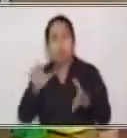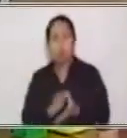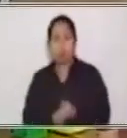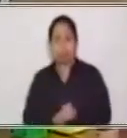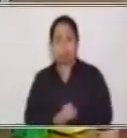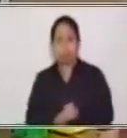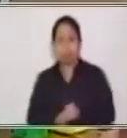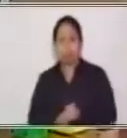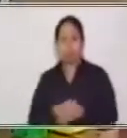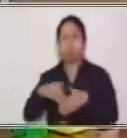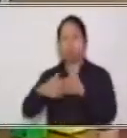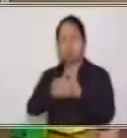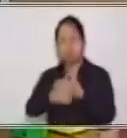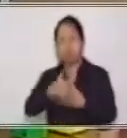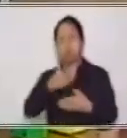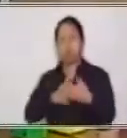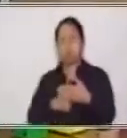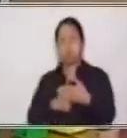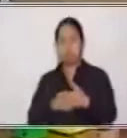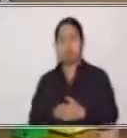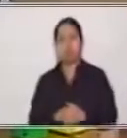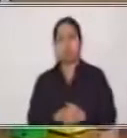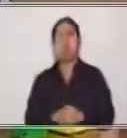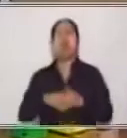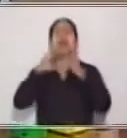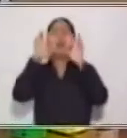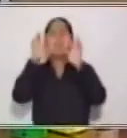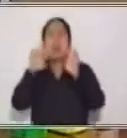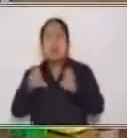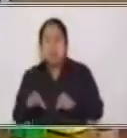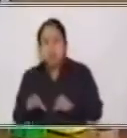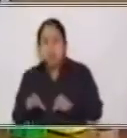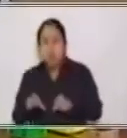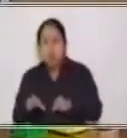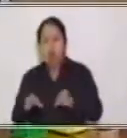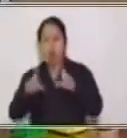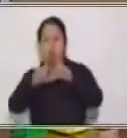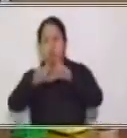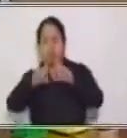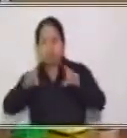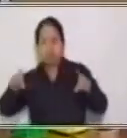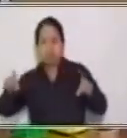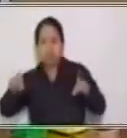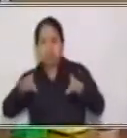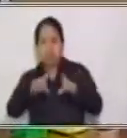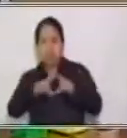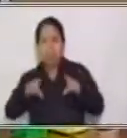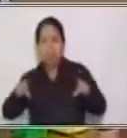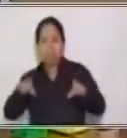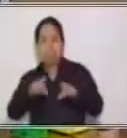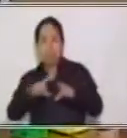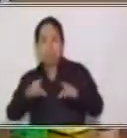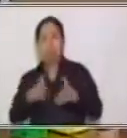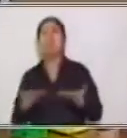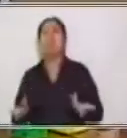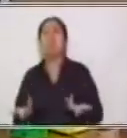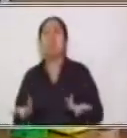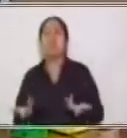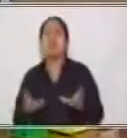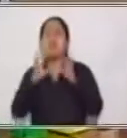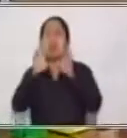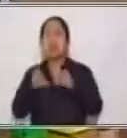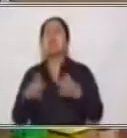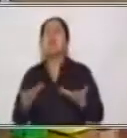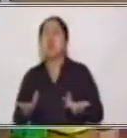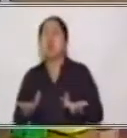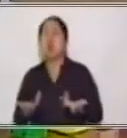Anverso y reverso. ¿Qué personaje destaca entonces en la moneda de quetzal? Para ello lo vamos a ir